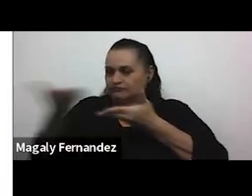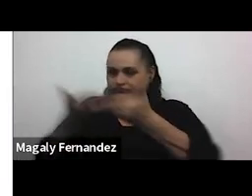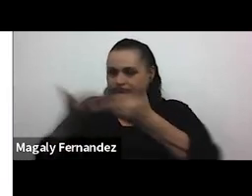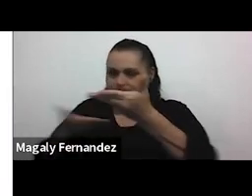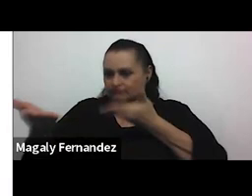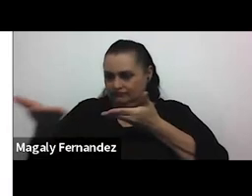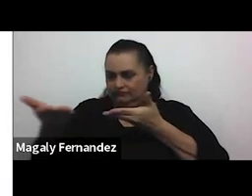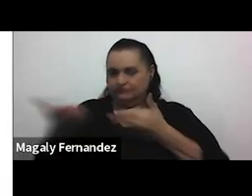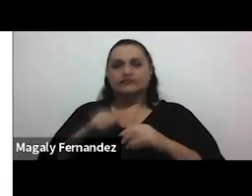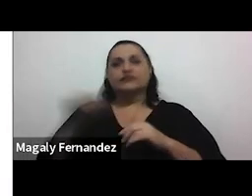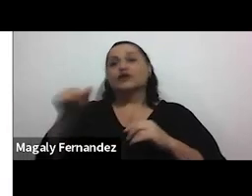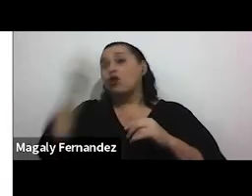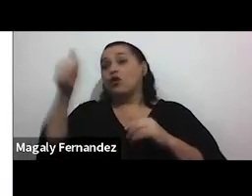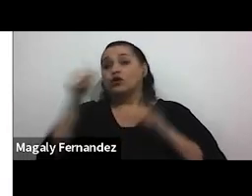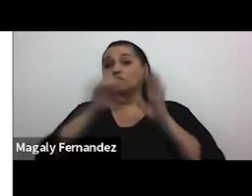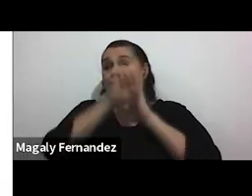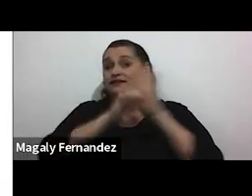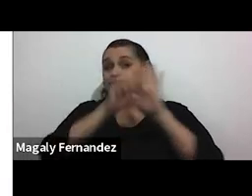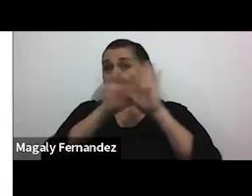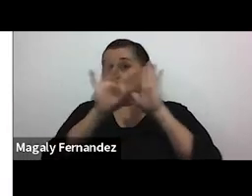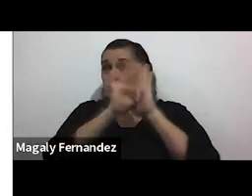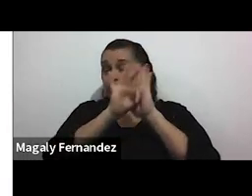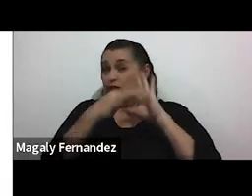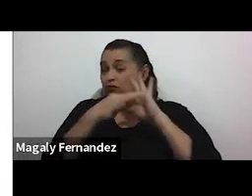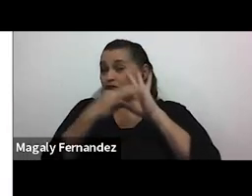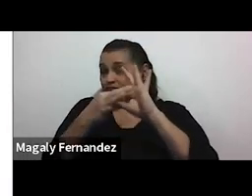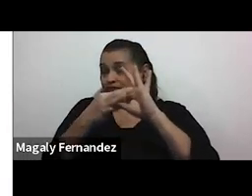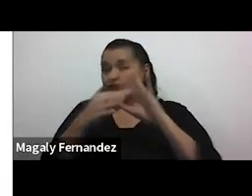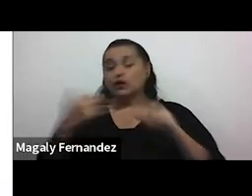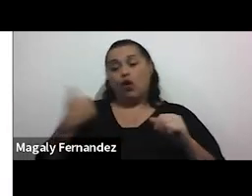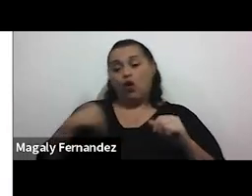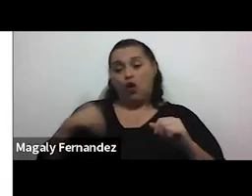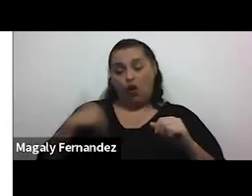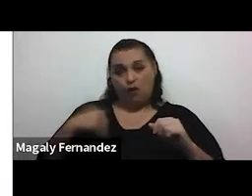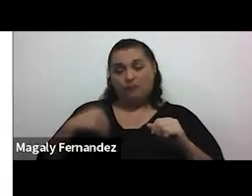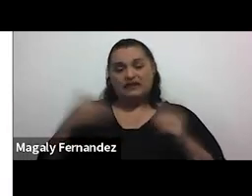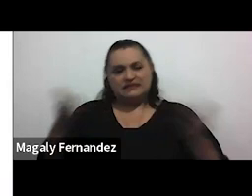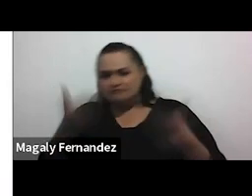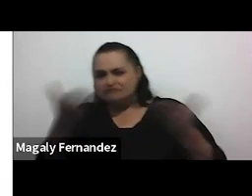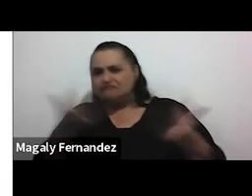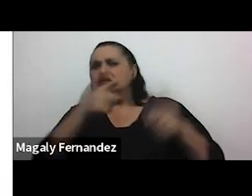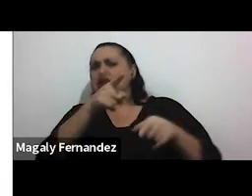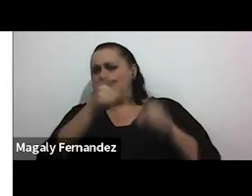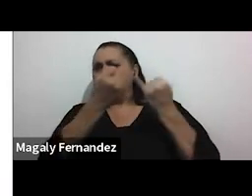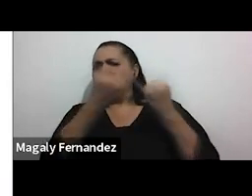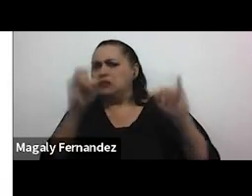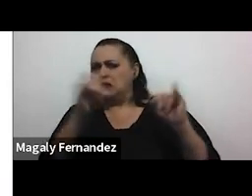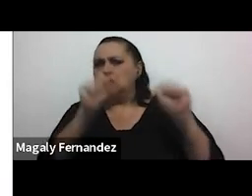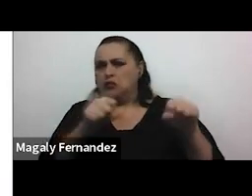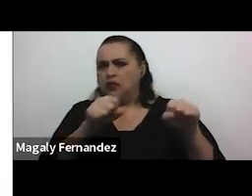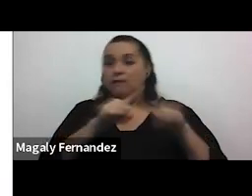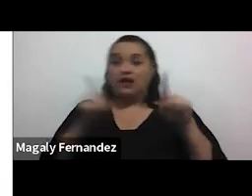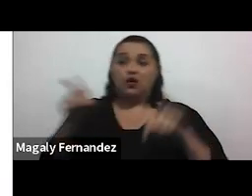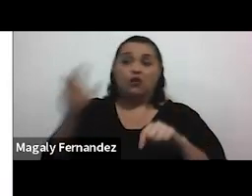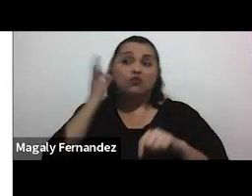Otro de los estereotipos se relaciona a que a los hombres se les alienta más a ser independientes, mientras que a las mujeres